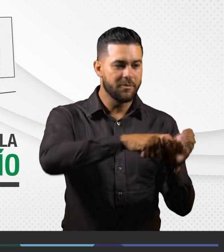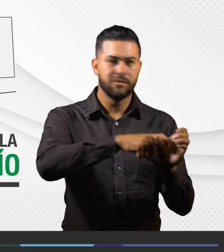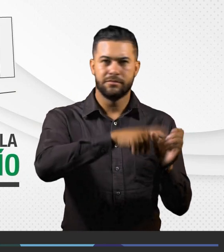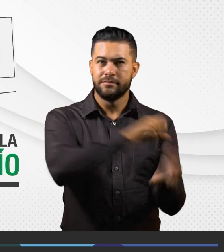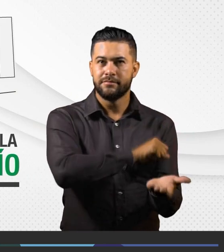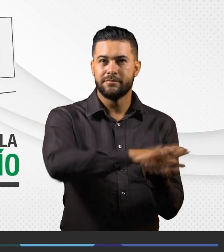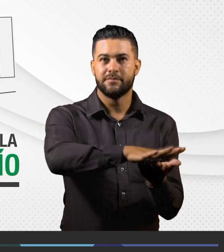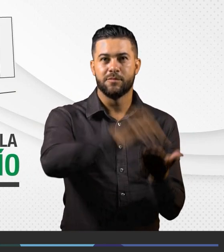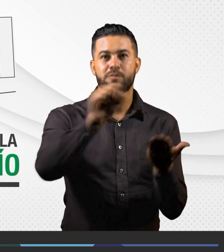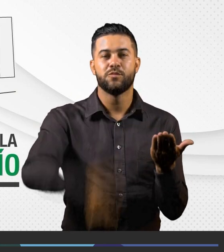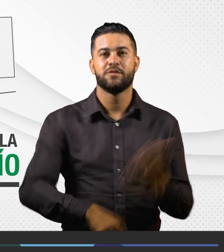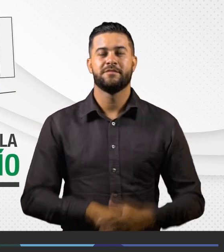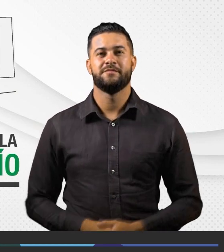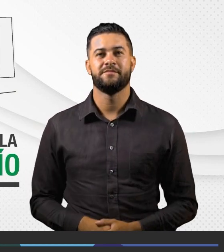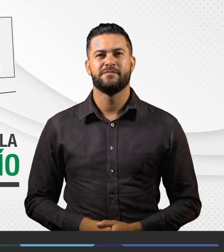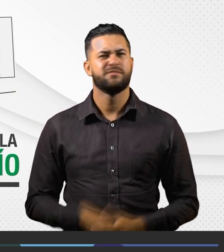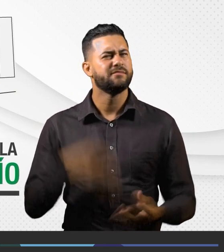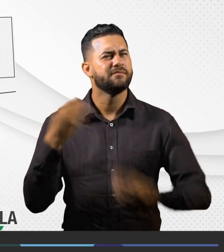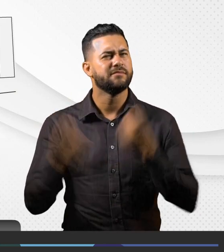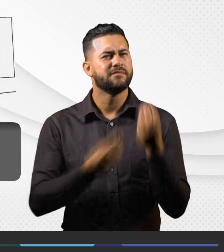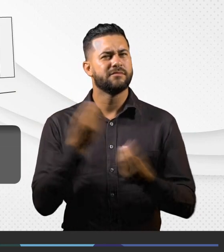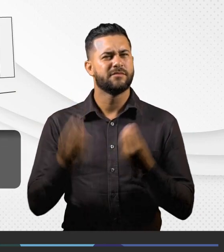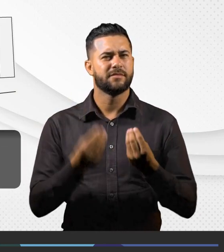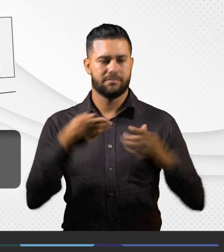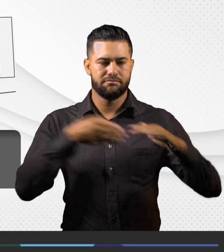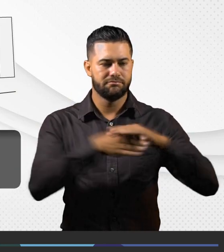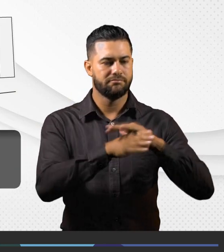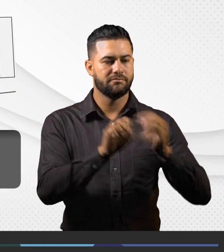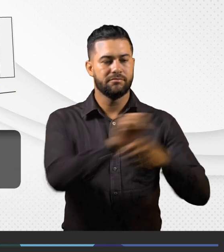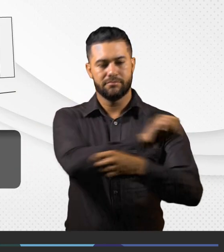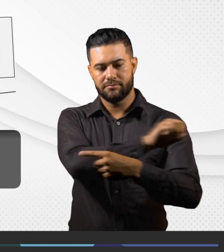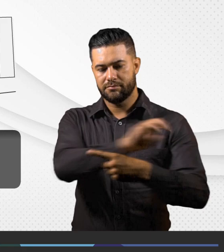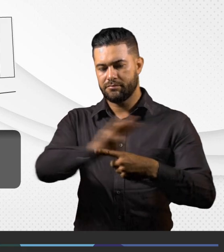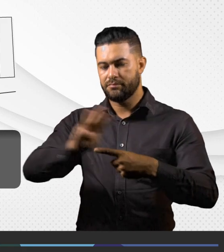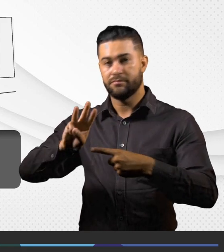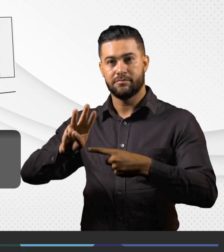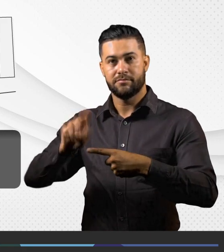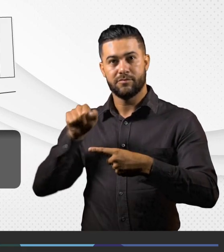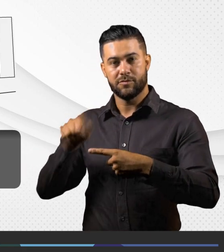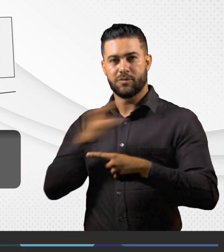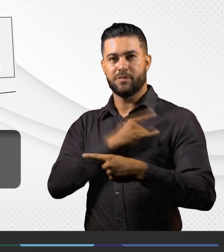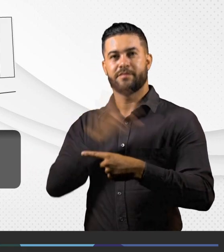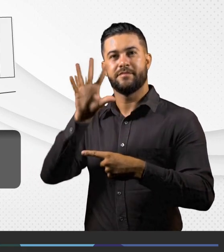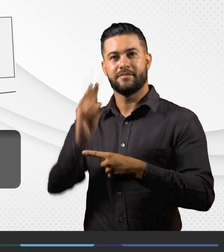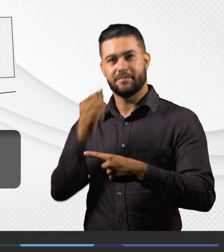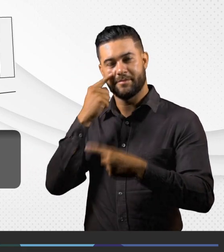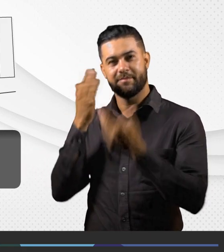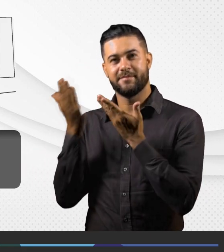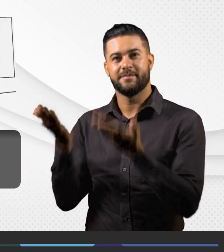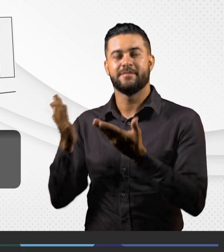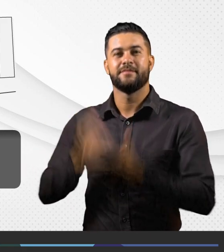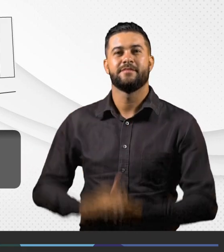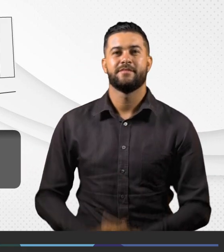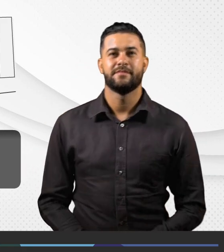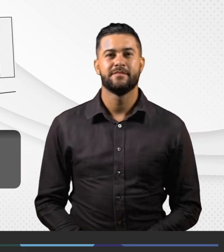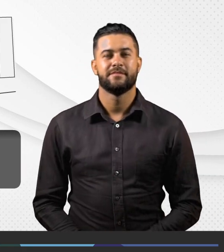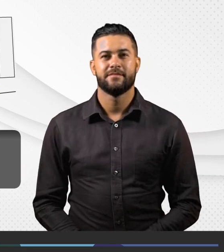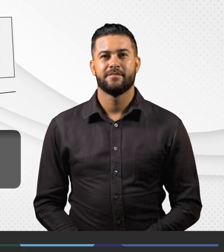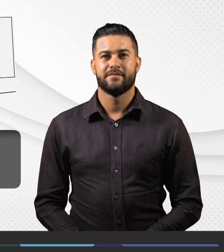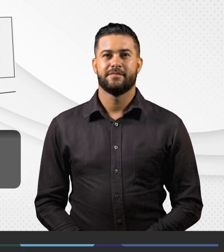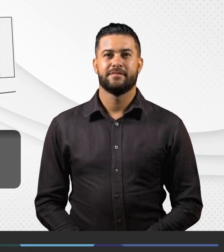gratis. Para ello, debes ingresar a www.uniquindío.edu.co slash